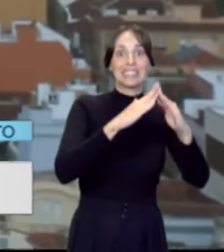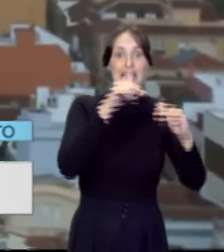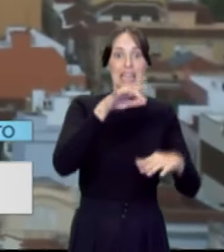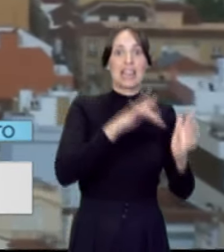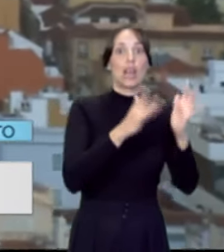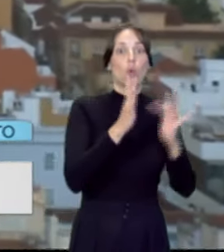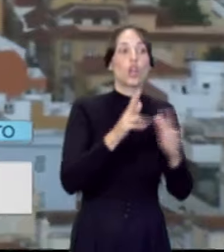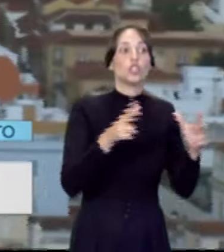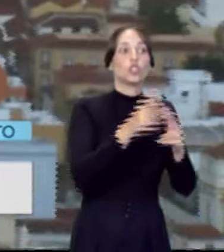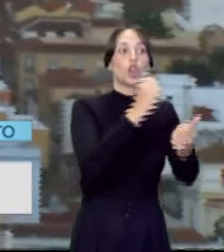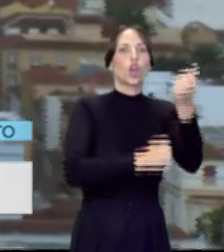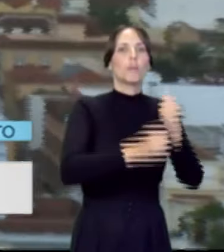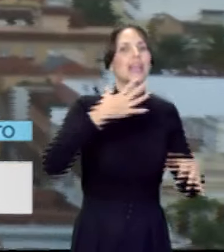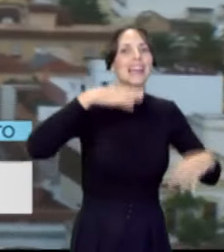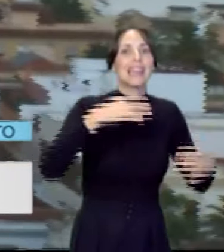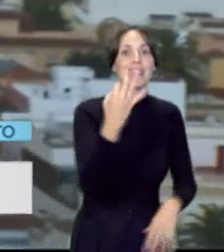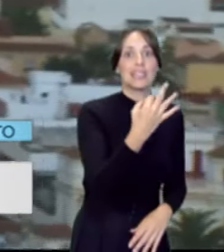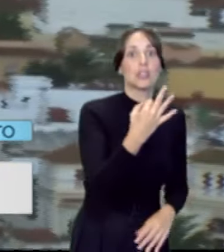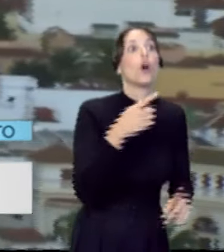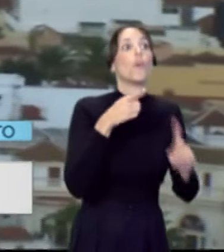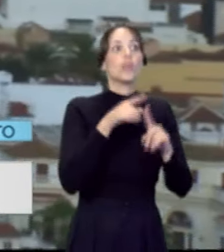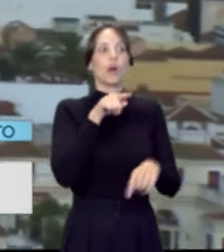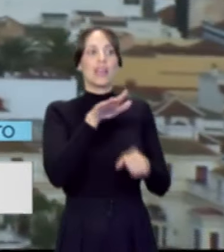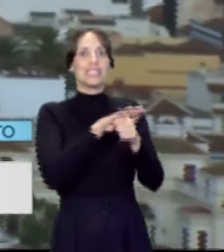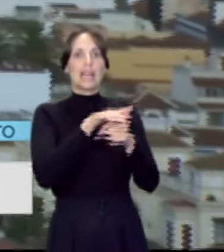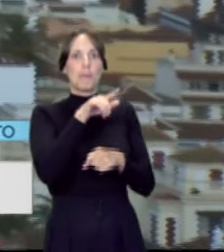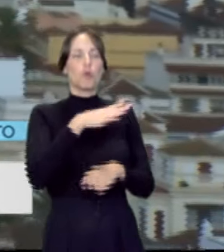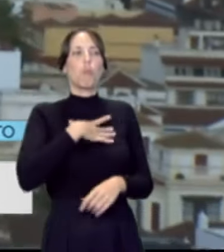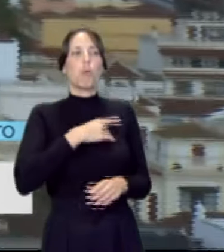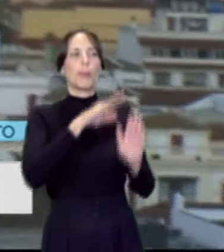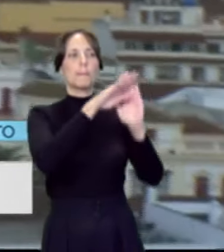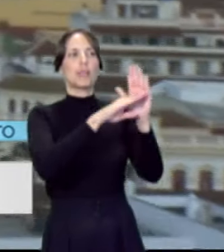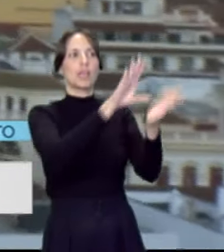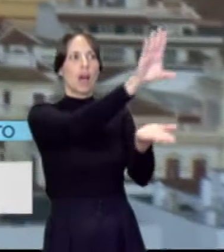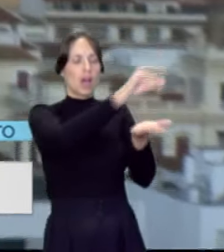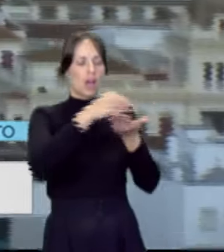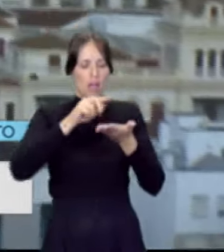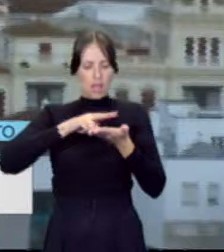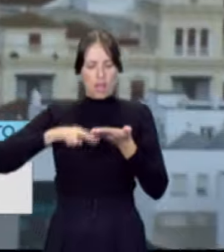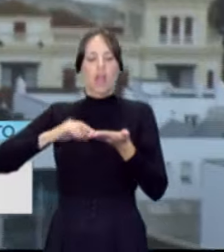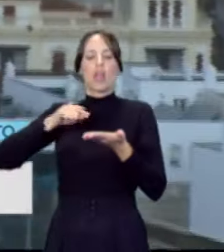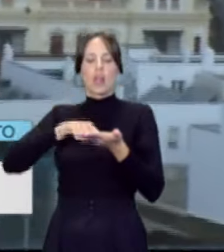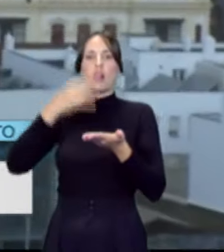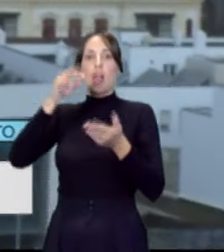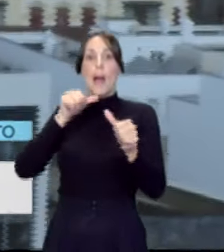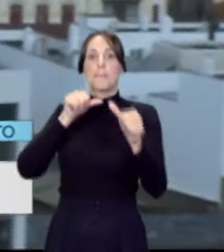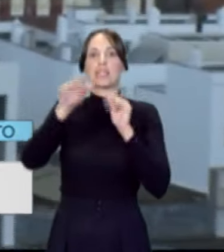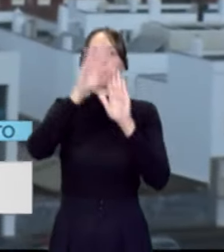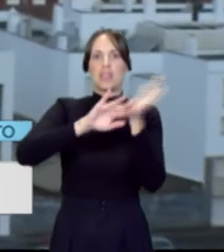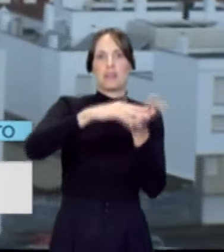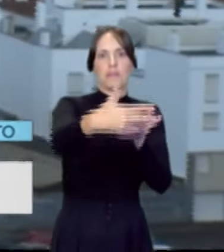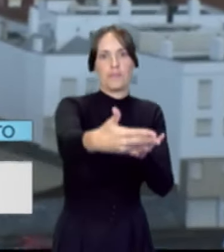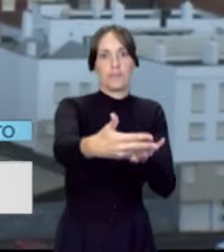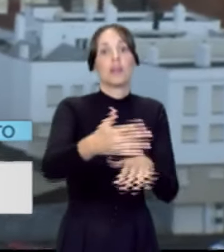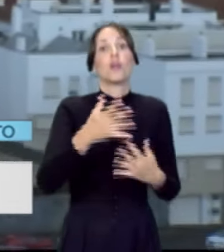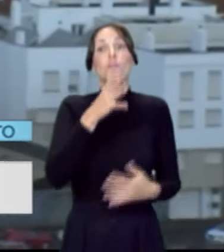actuar en materia de vivienda con medidas científicas, con medidas contrastadas. De este estudio se desprende un dato preocupante, que es